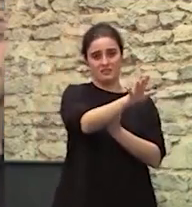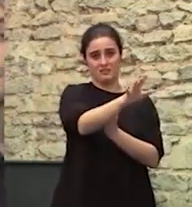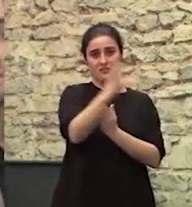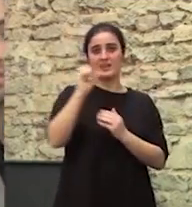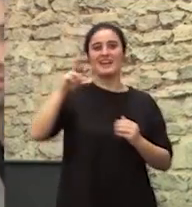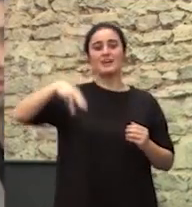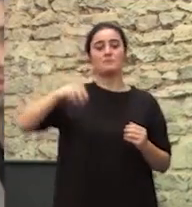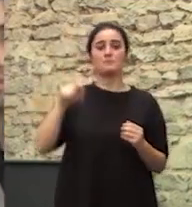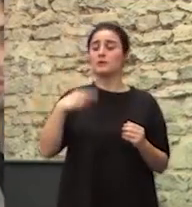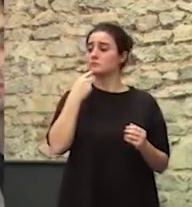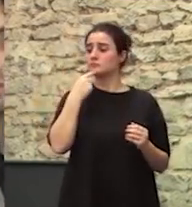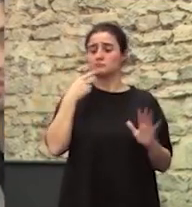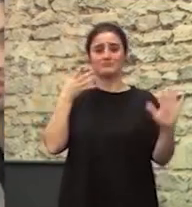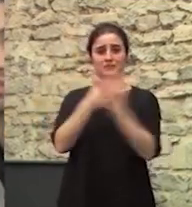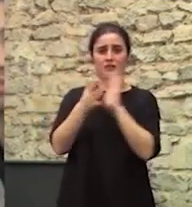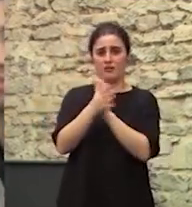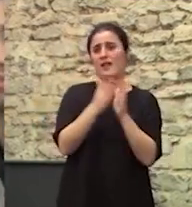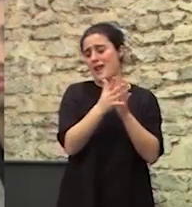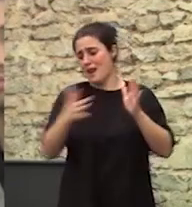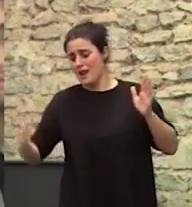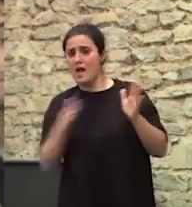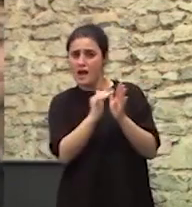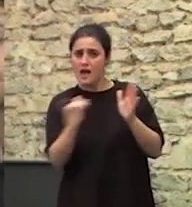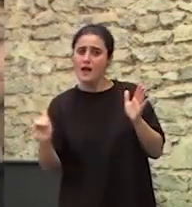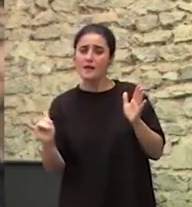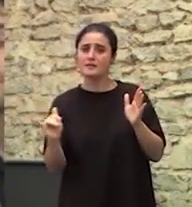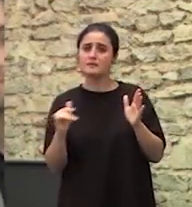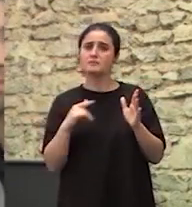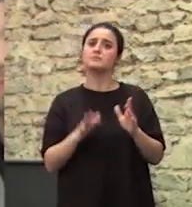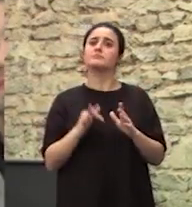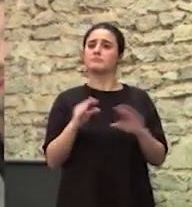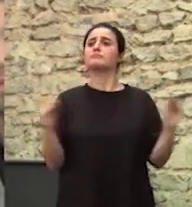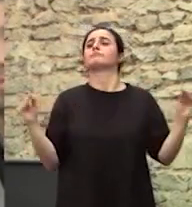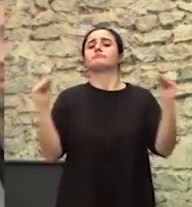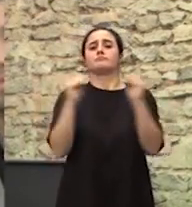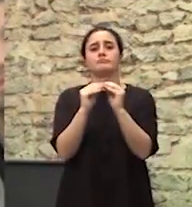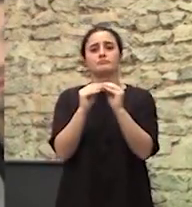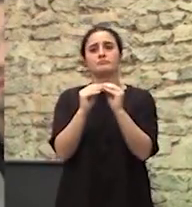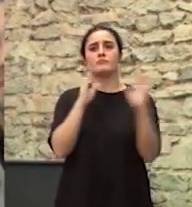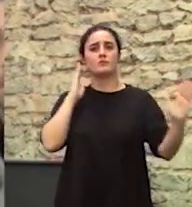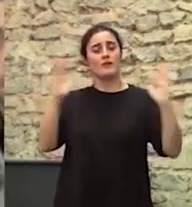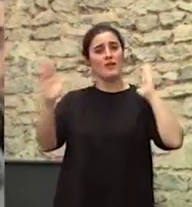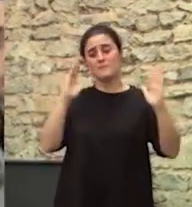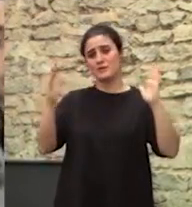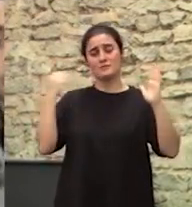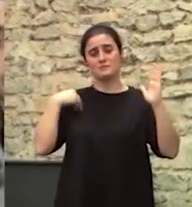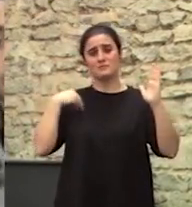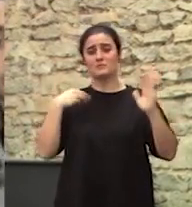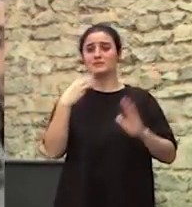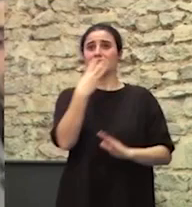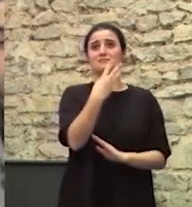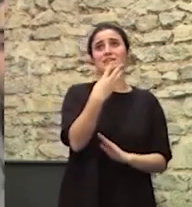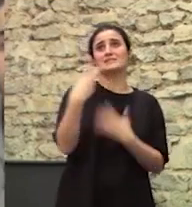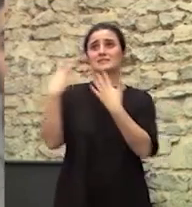contaba Carmen Que son muchos más largos Y hay mucha más miga Ha coincidido En una franja De tres a